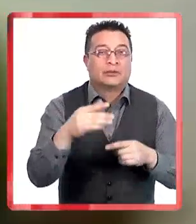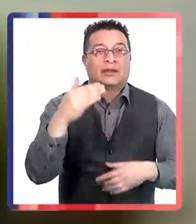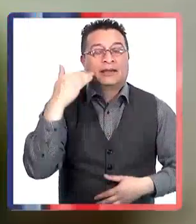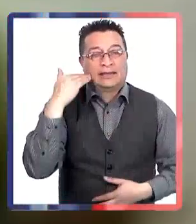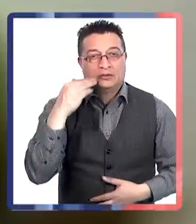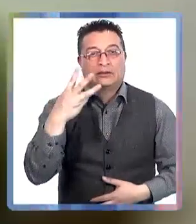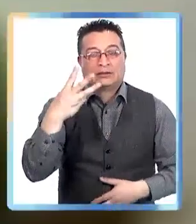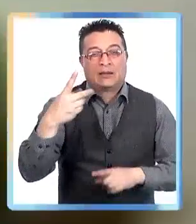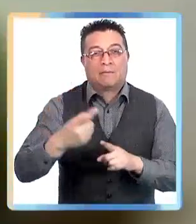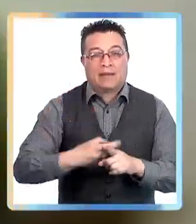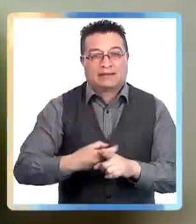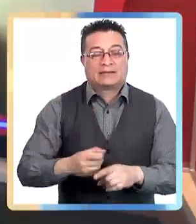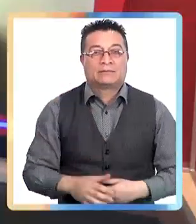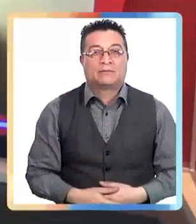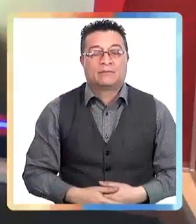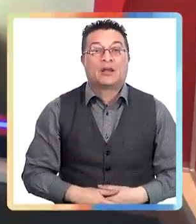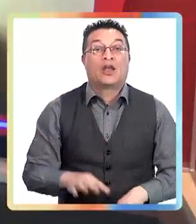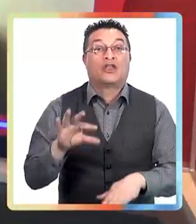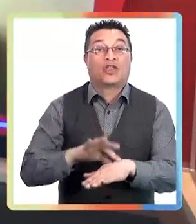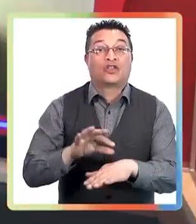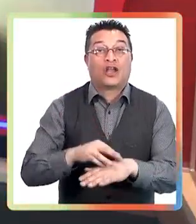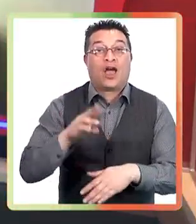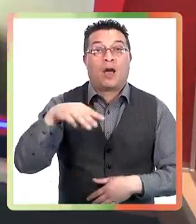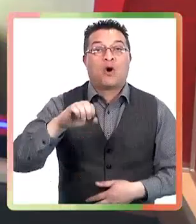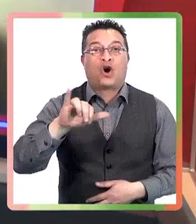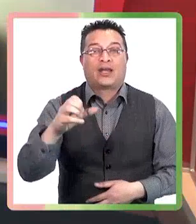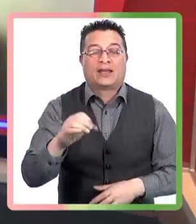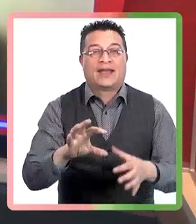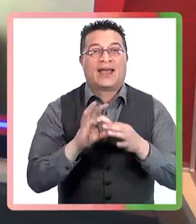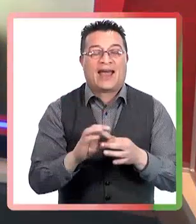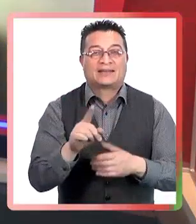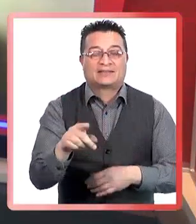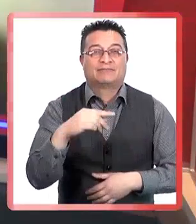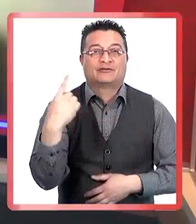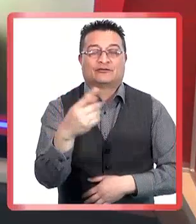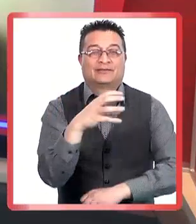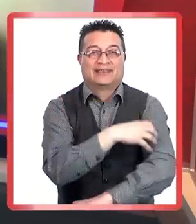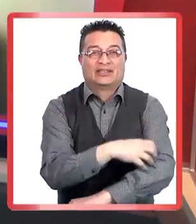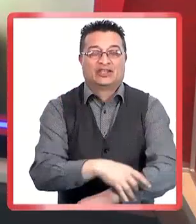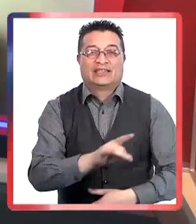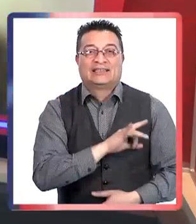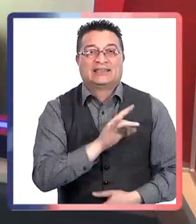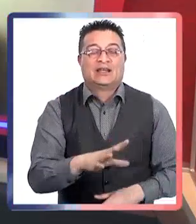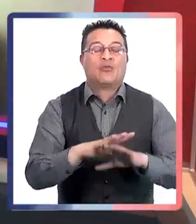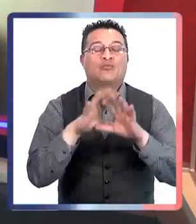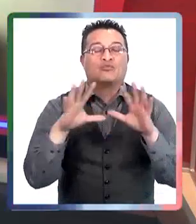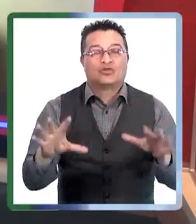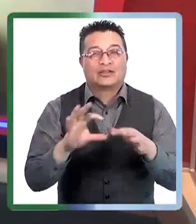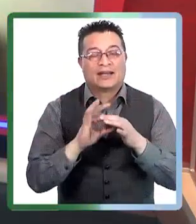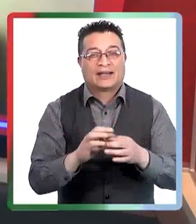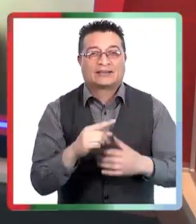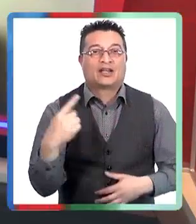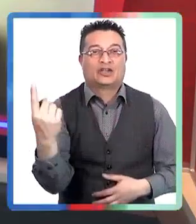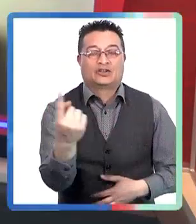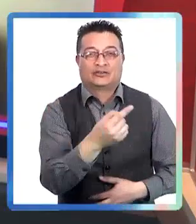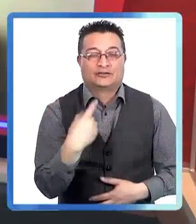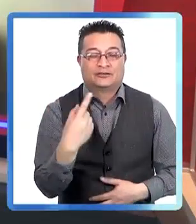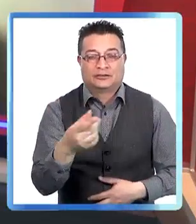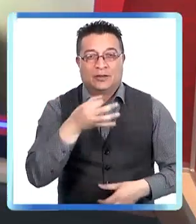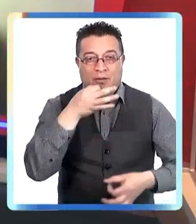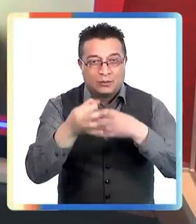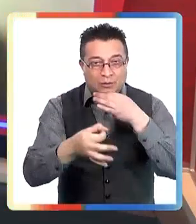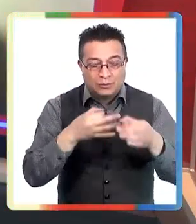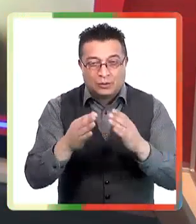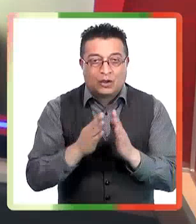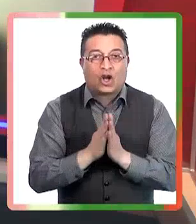niños menores de tres meses. Doctora Marcela Monge, le quiero dar las gracias a nombre de las regiones del país. De verdad, muchísimas, muchísimas gracias por su consejo